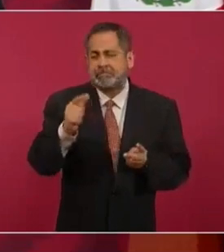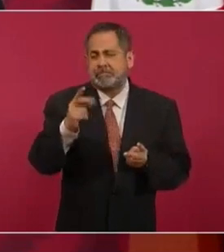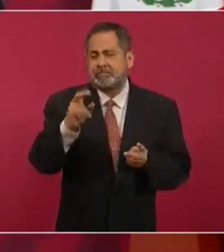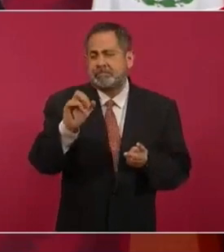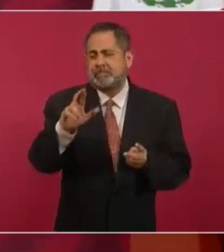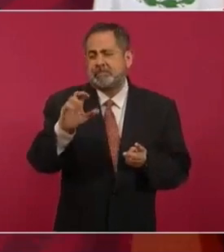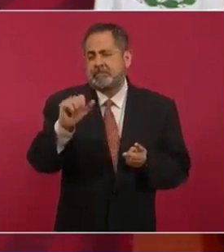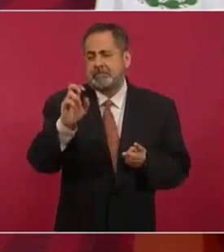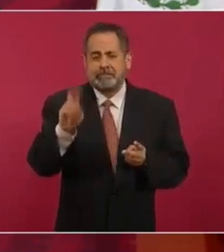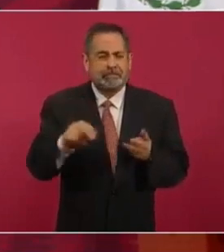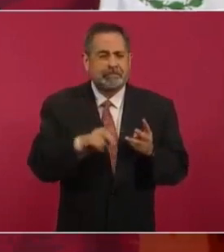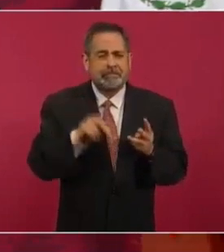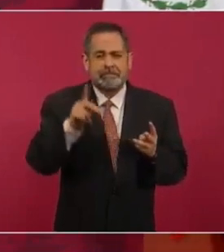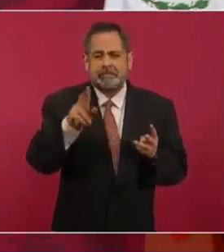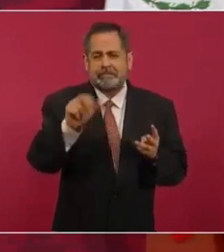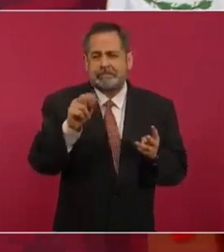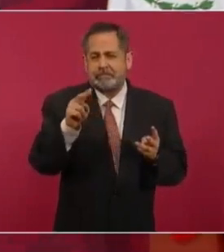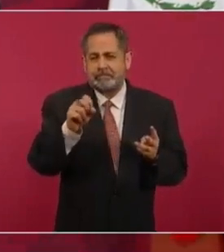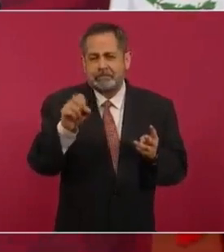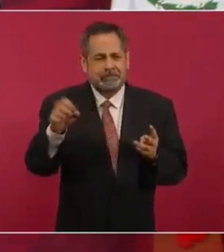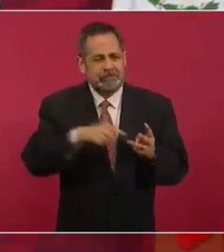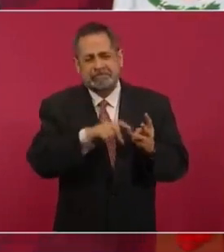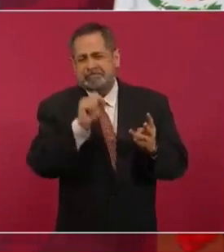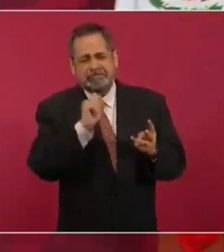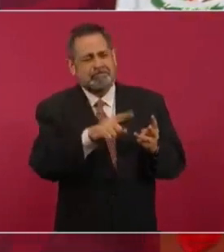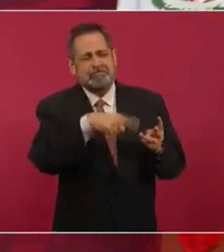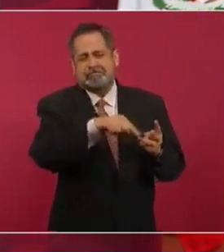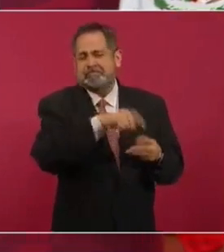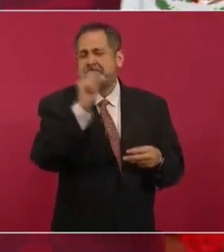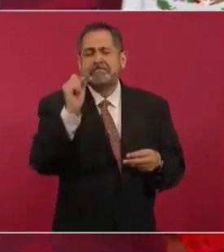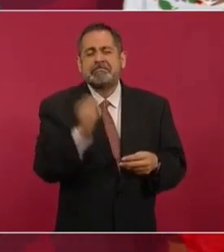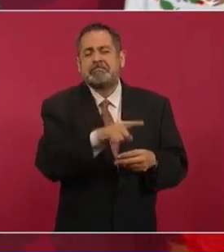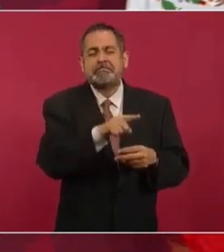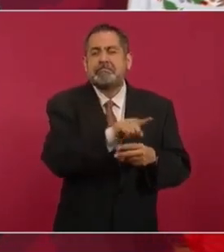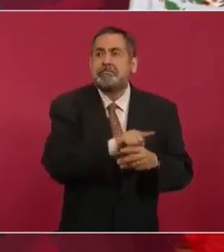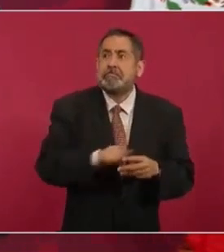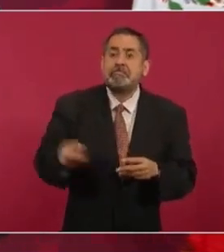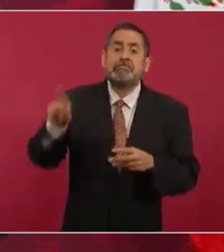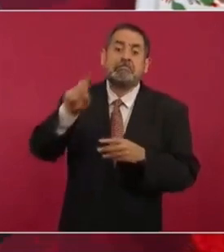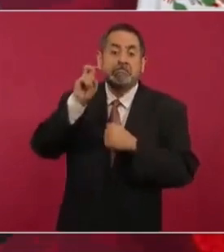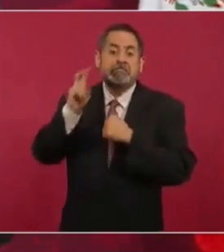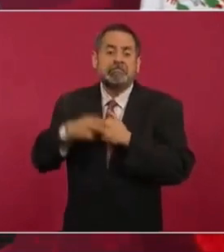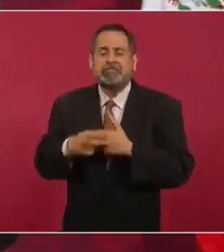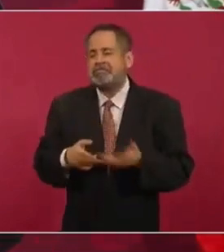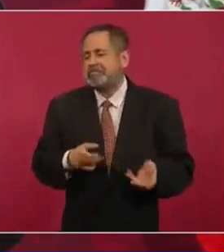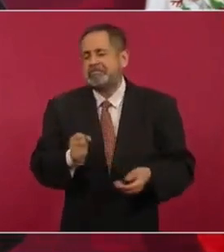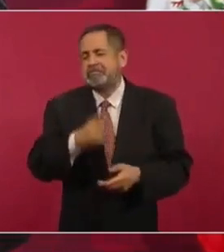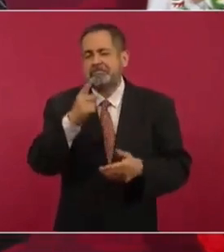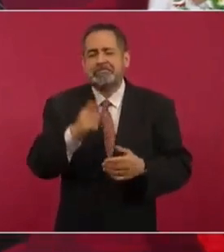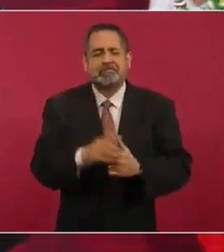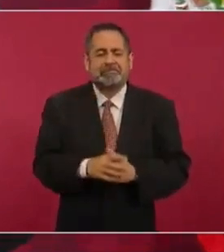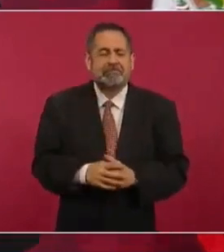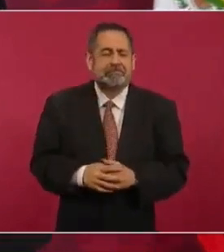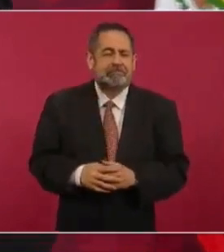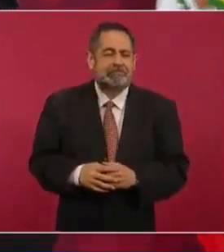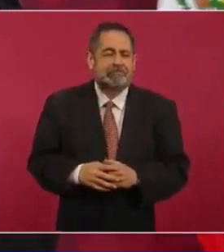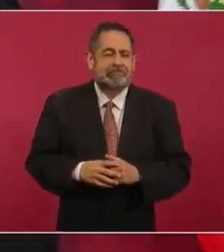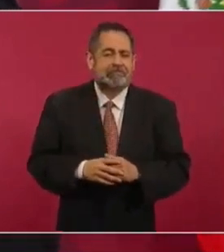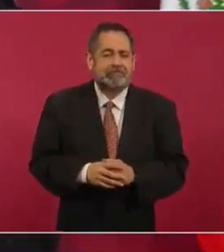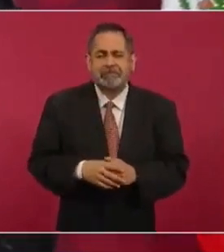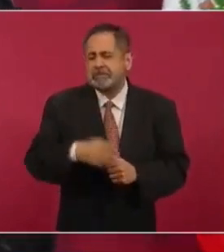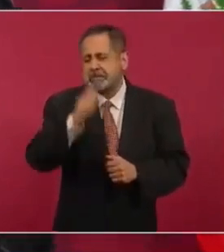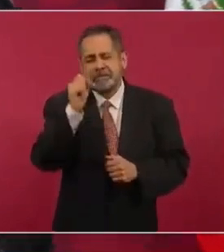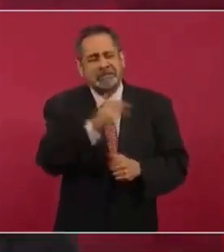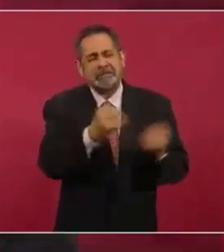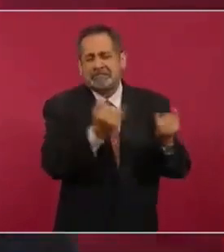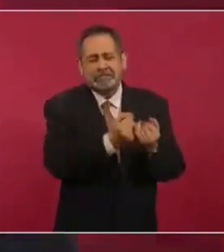Camín, con Krause, con los